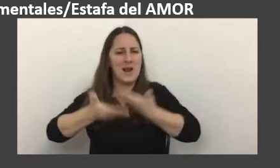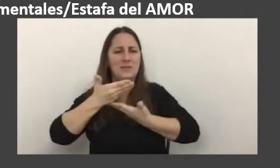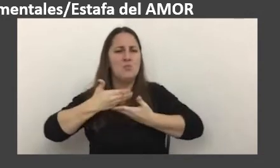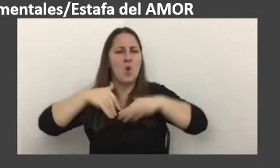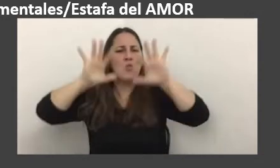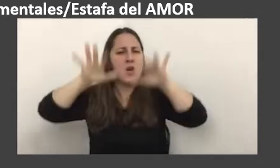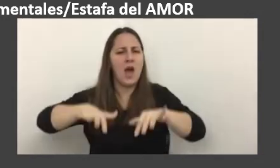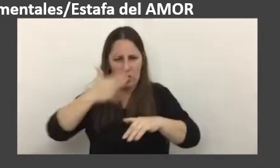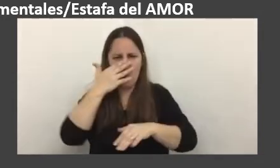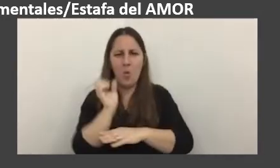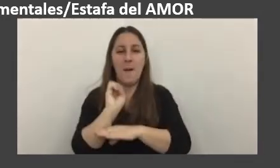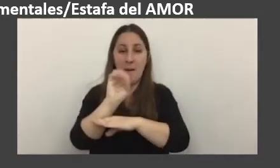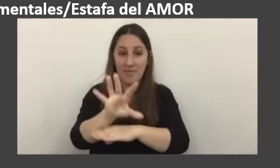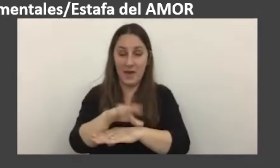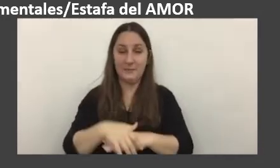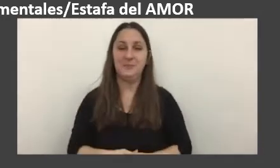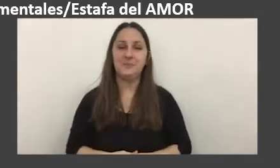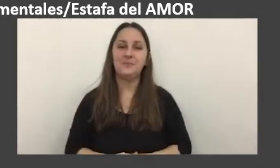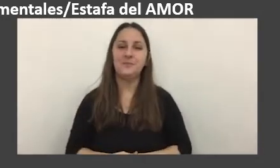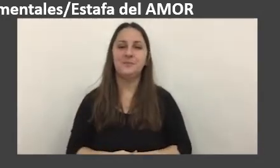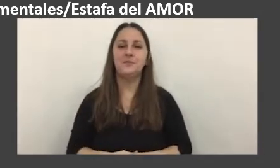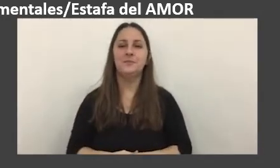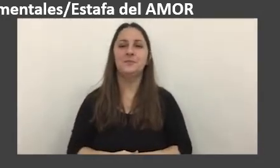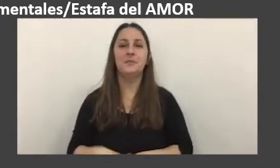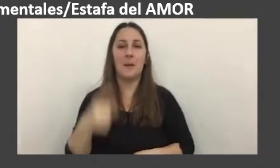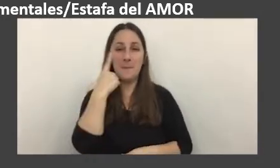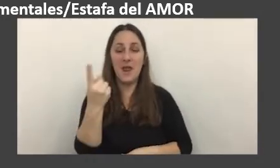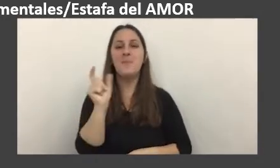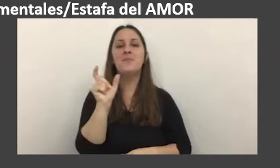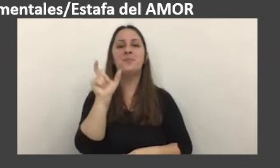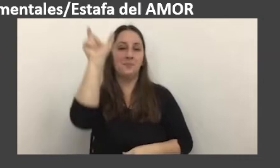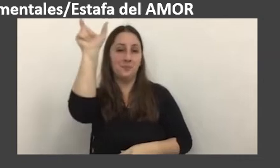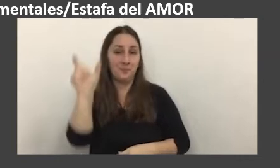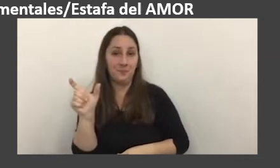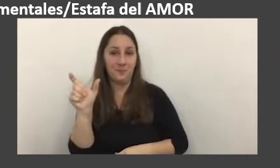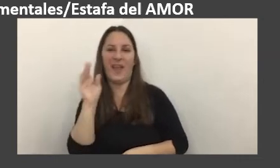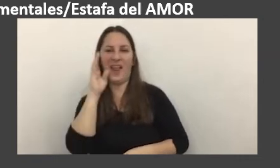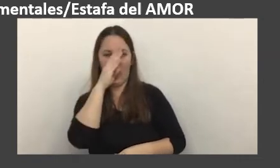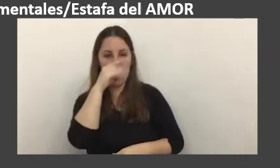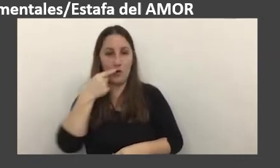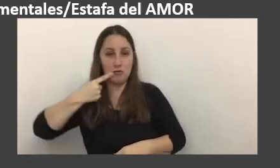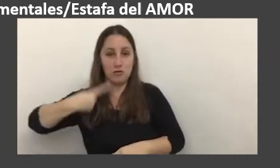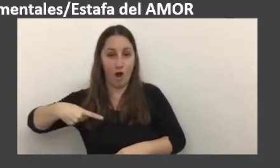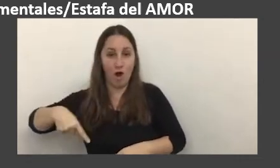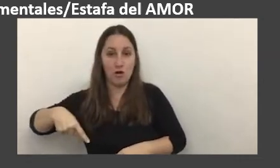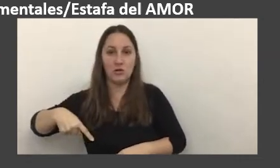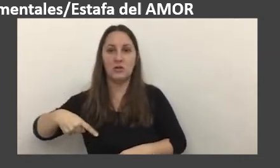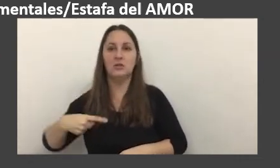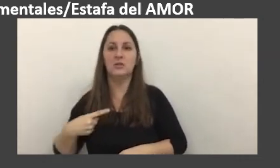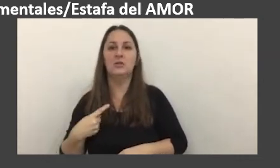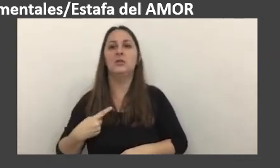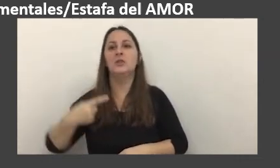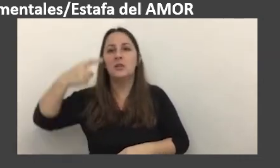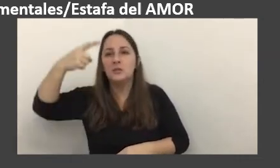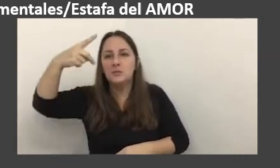se nos va a ir la hora pero fíjense en la columna en donde está la placa negra la variedad y son